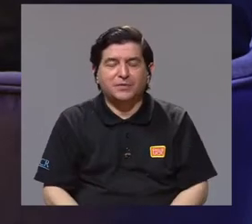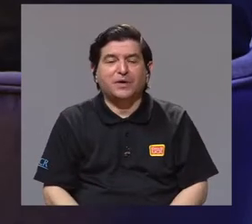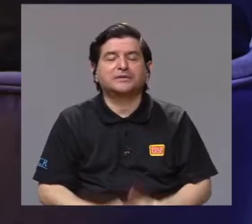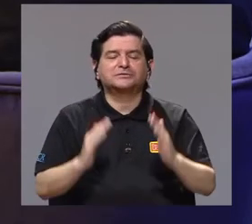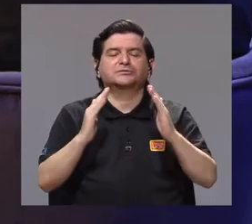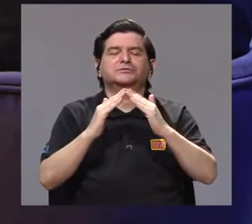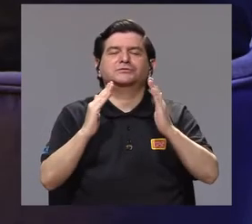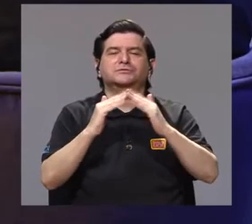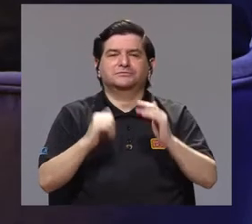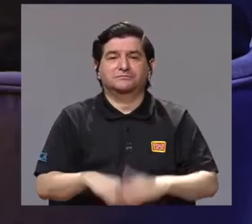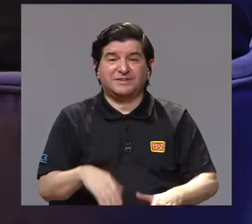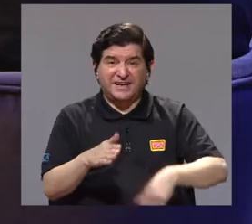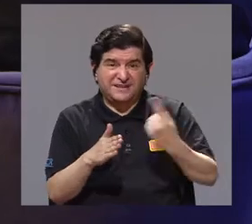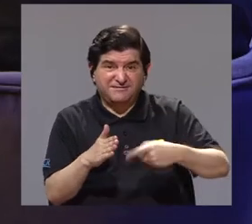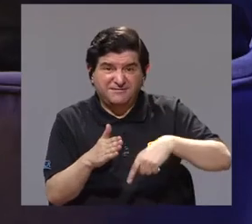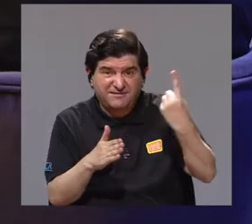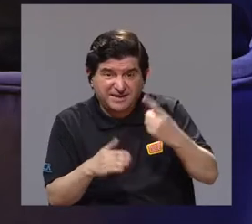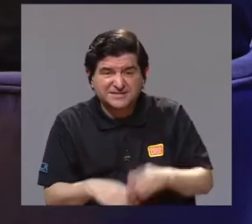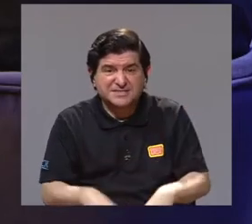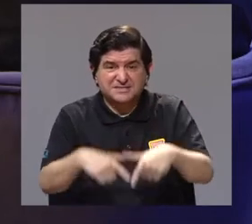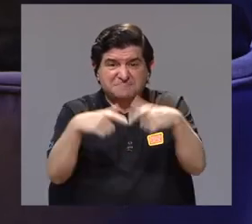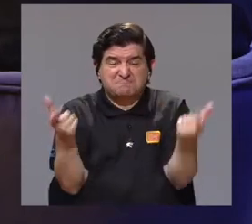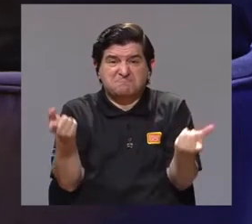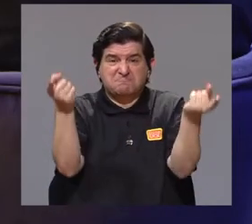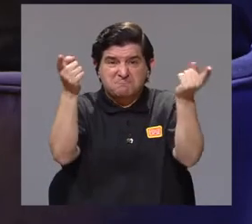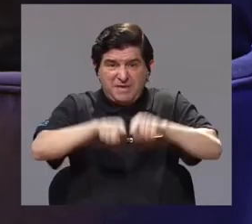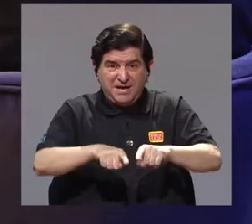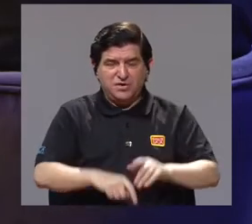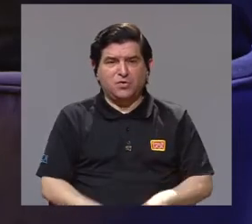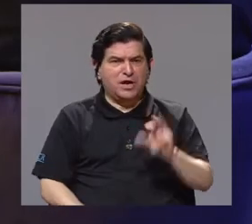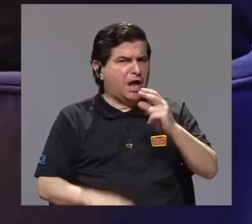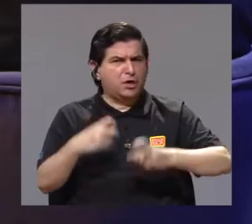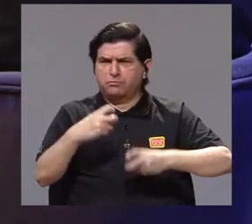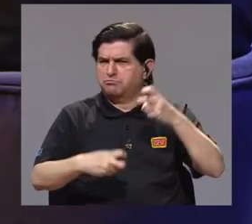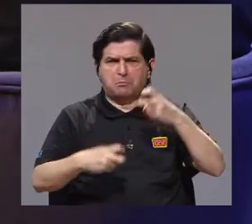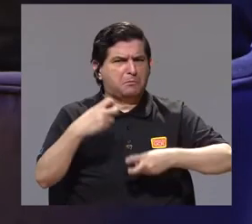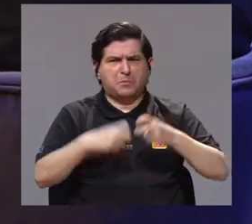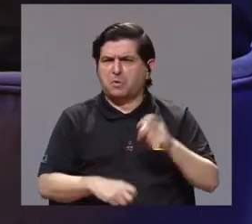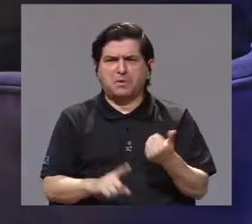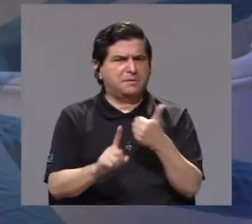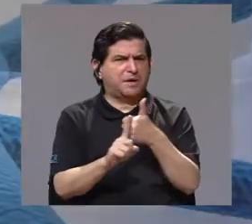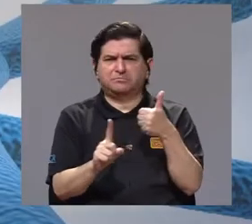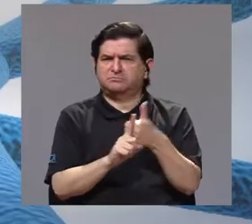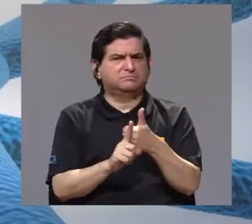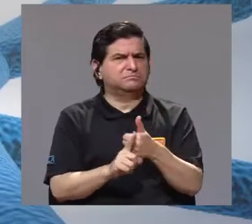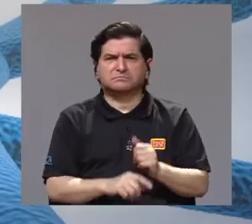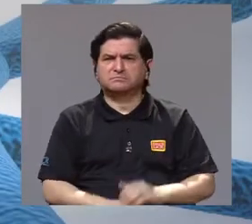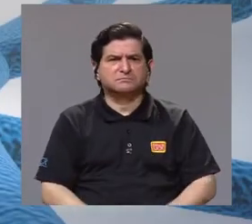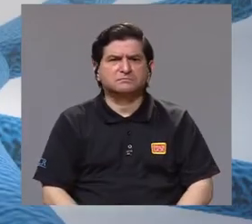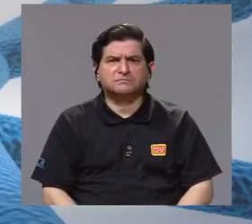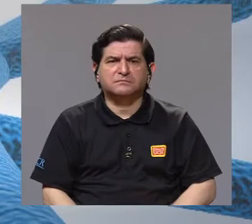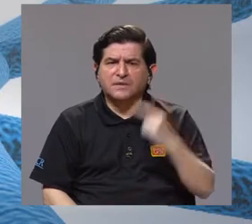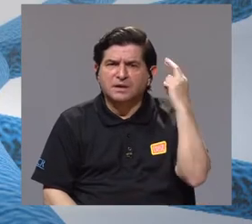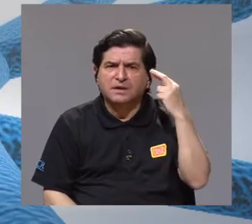es la convivencia, porque muchas veces, en la gran mayoría de los casos, no es un problema como tal